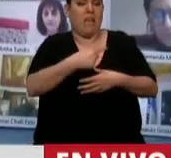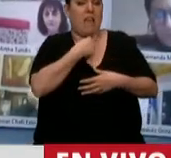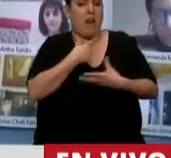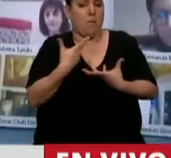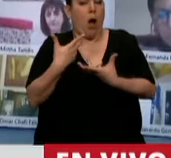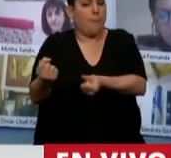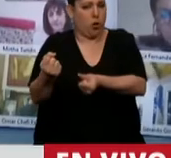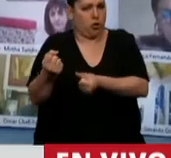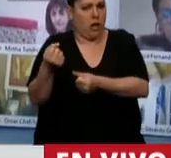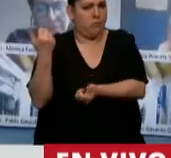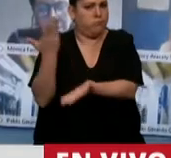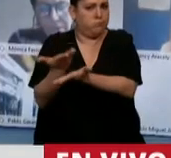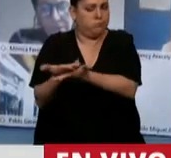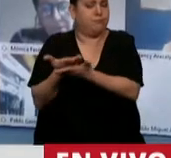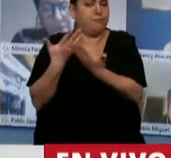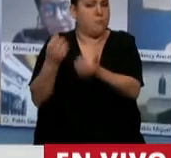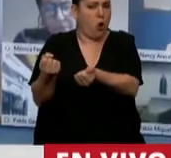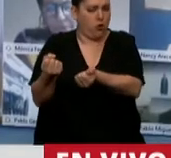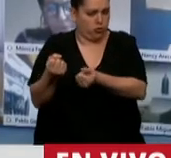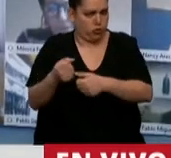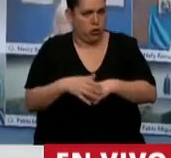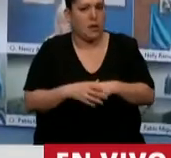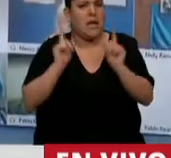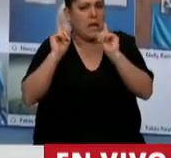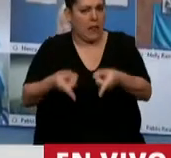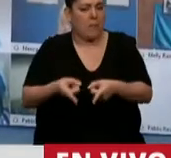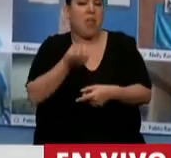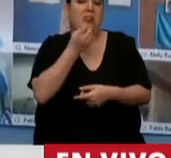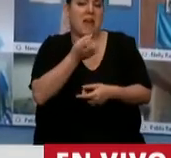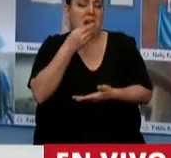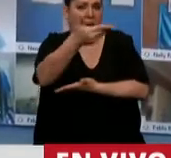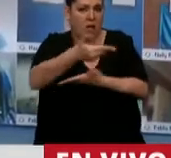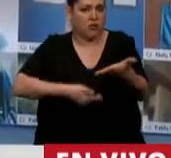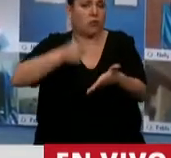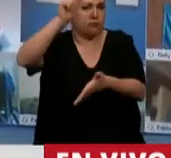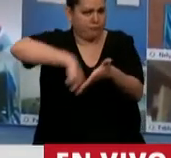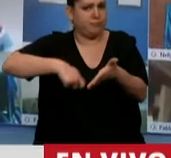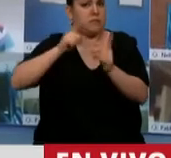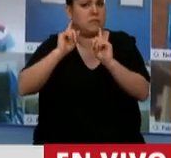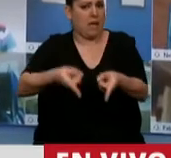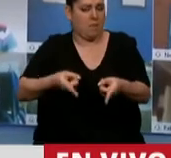apoyar la moción y vamos a suscribir la declaración que podamos dictar